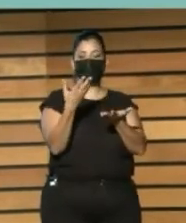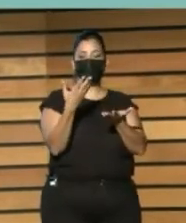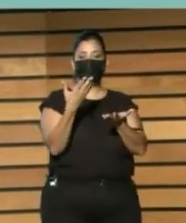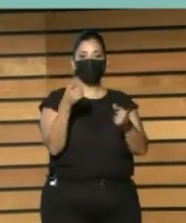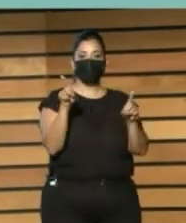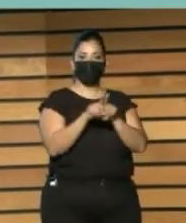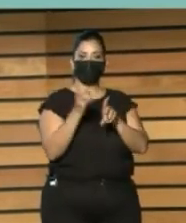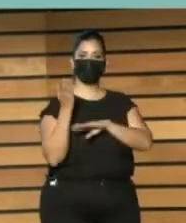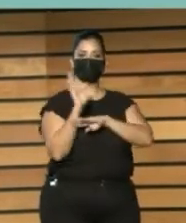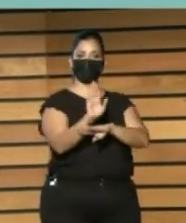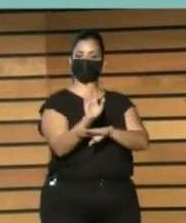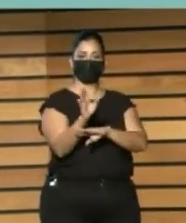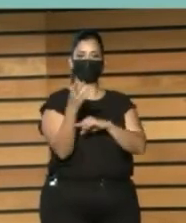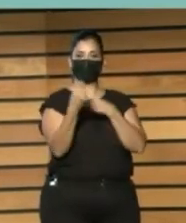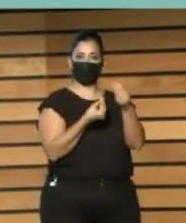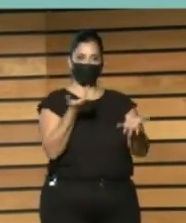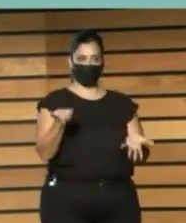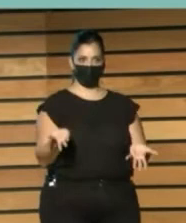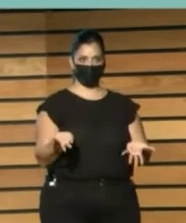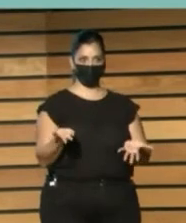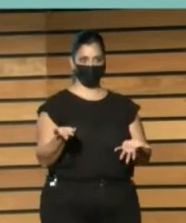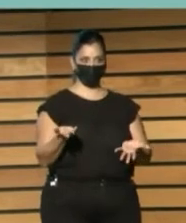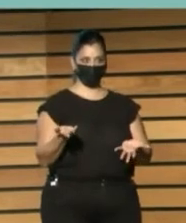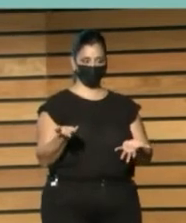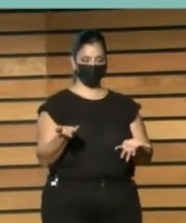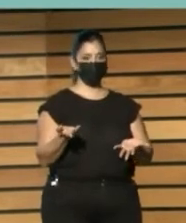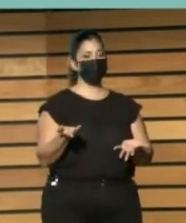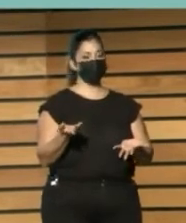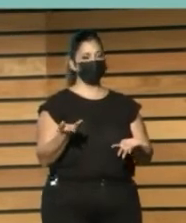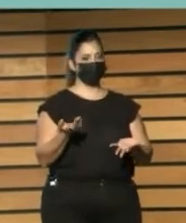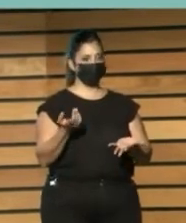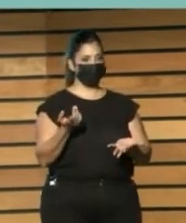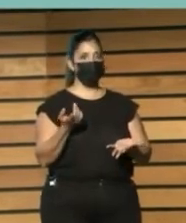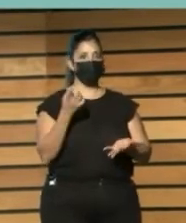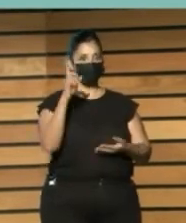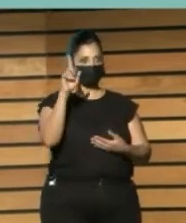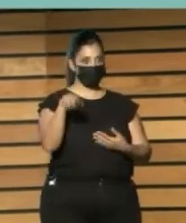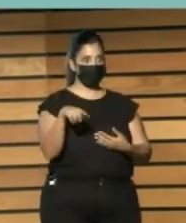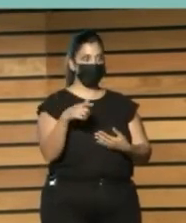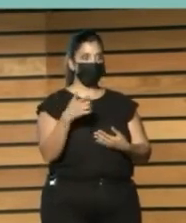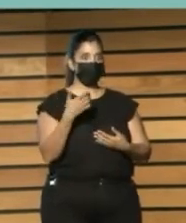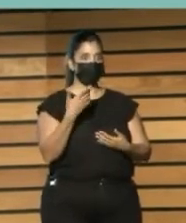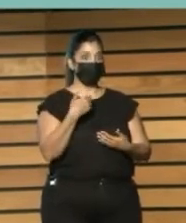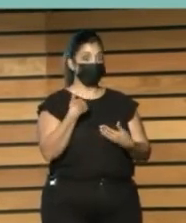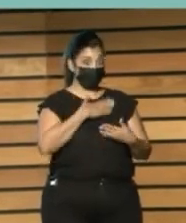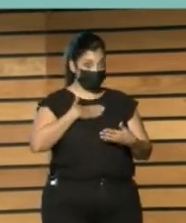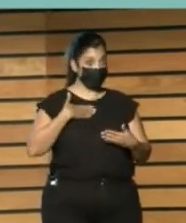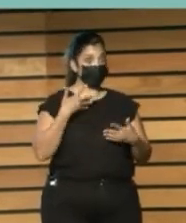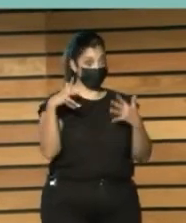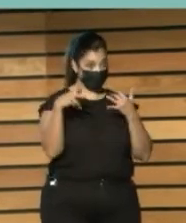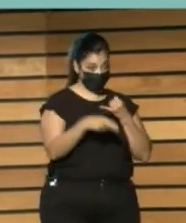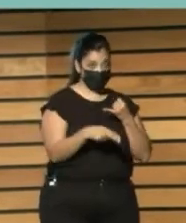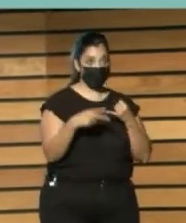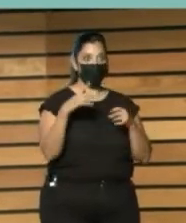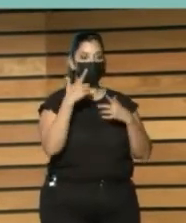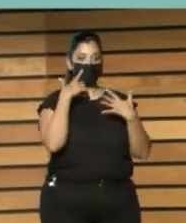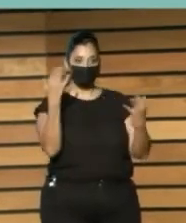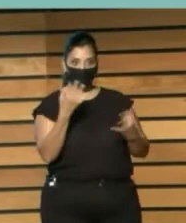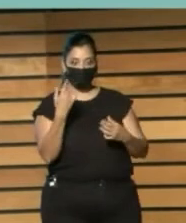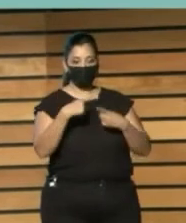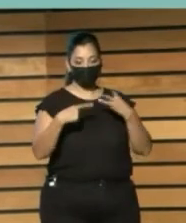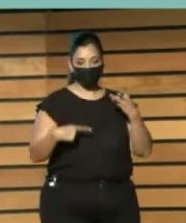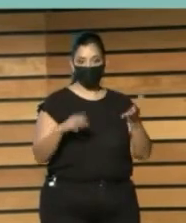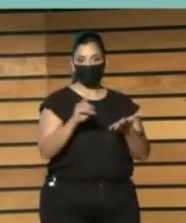Que sea consciente Y sepa evitar Todos los peligros De la